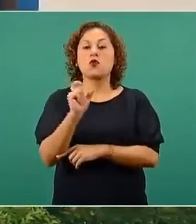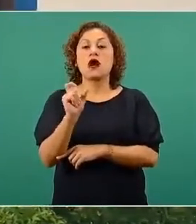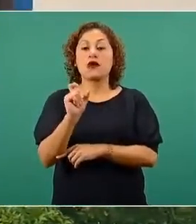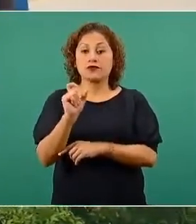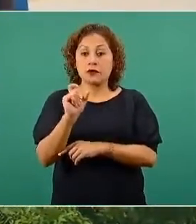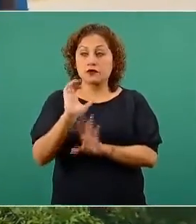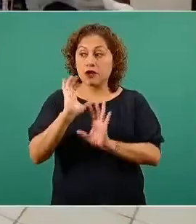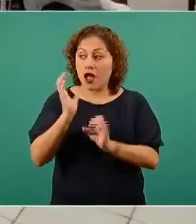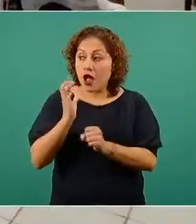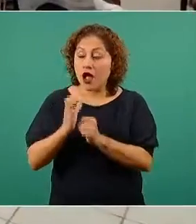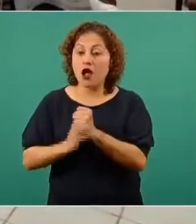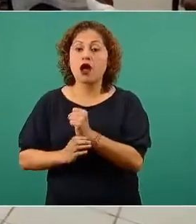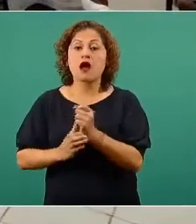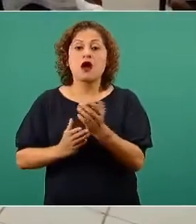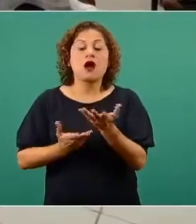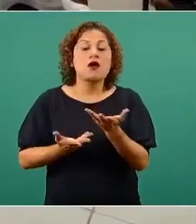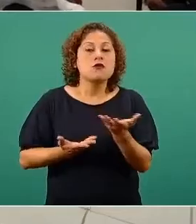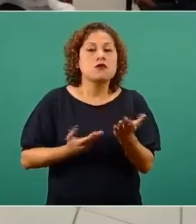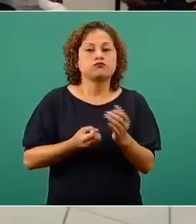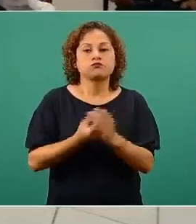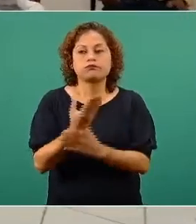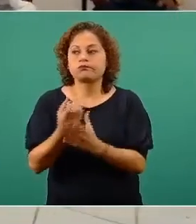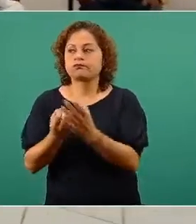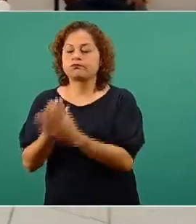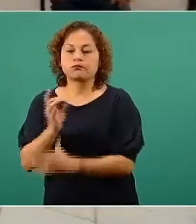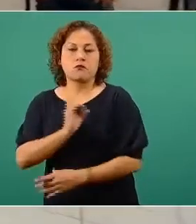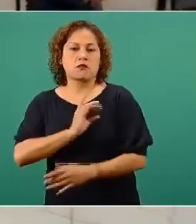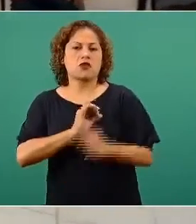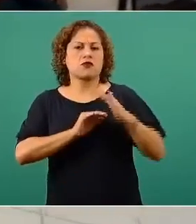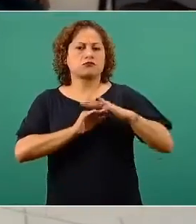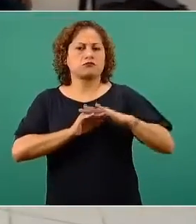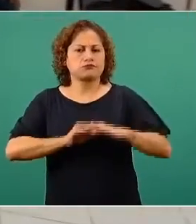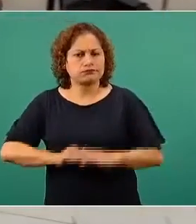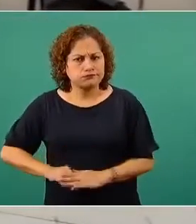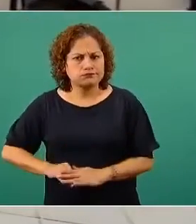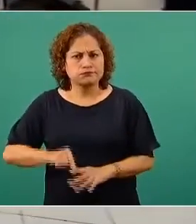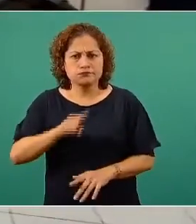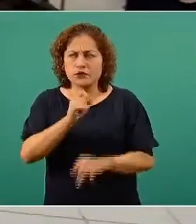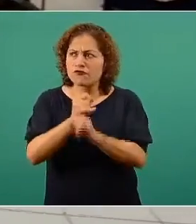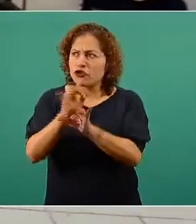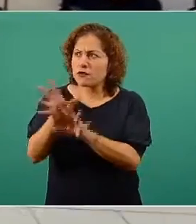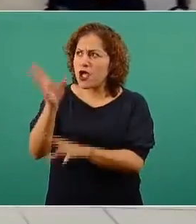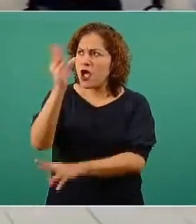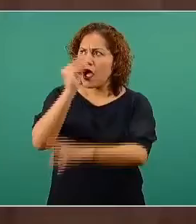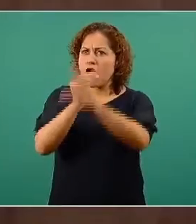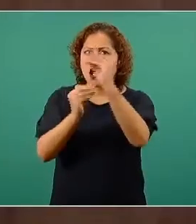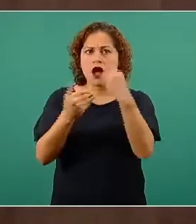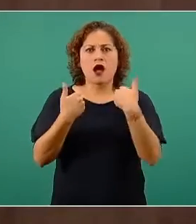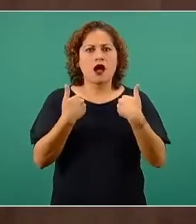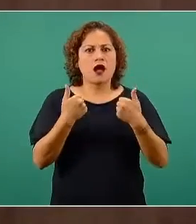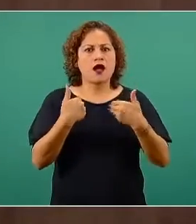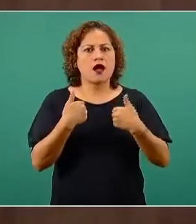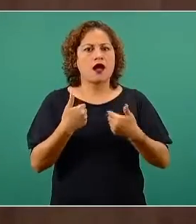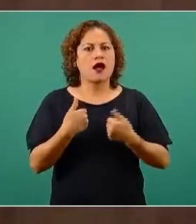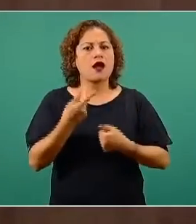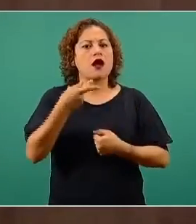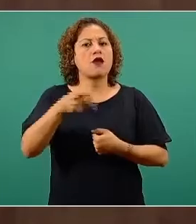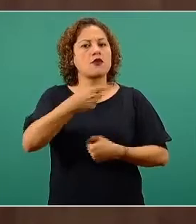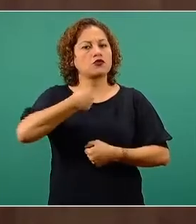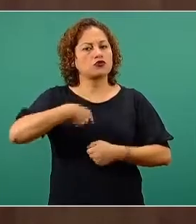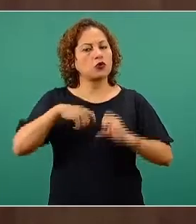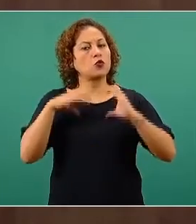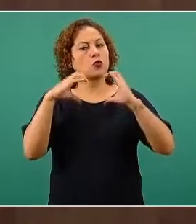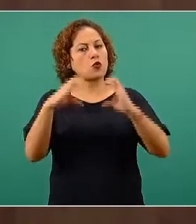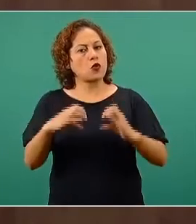empezamos a dejar de tener miedo. Como que a tener más información. Pero cuidándonos. Protegidos